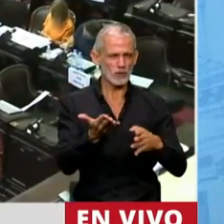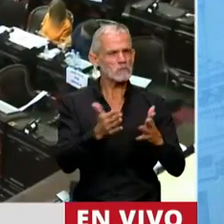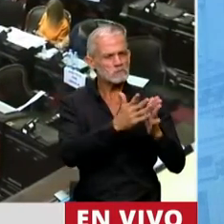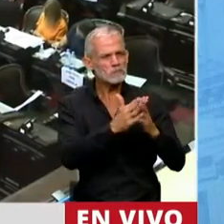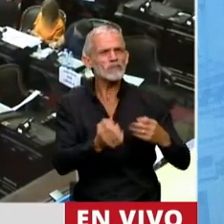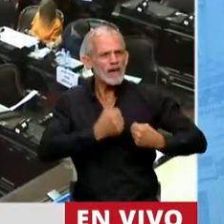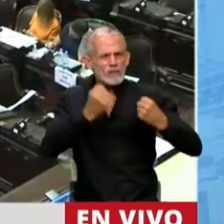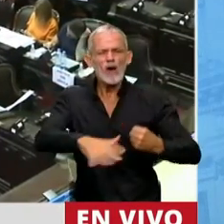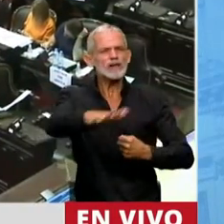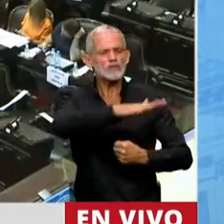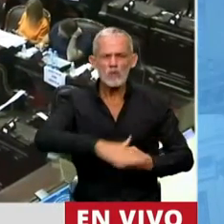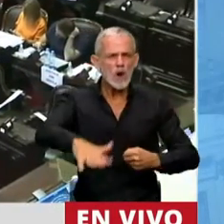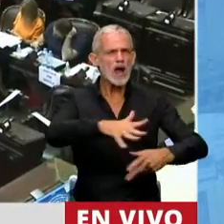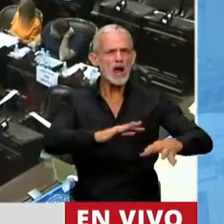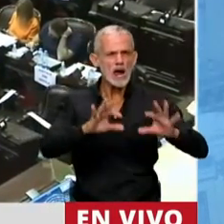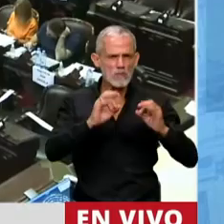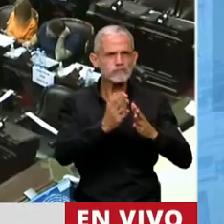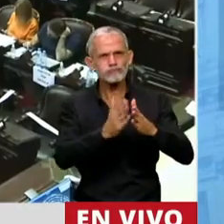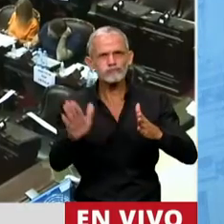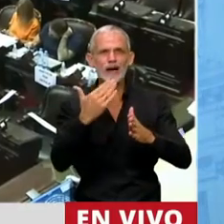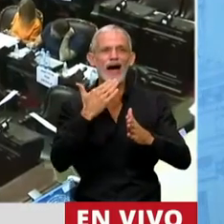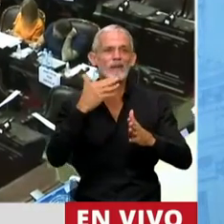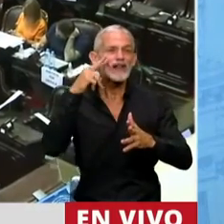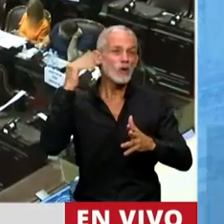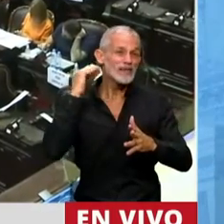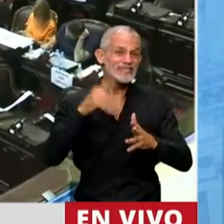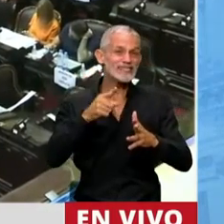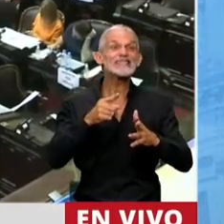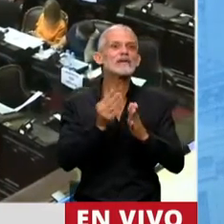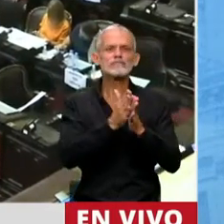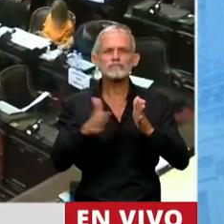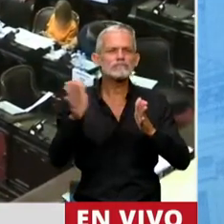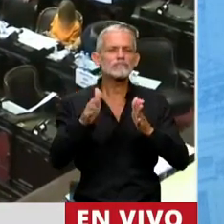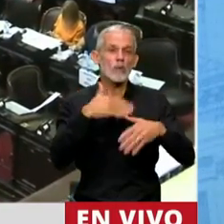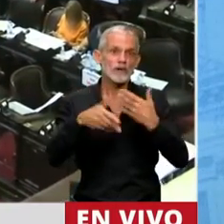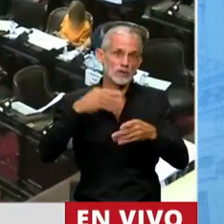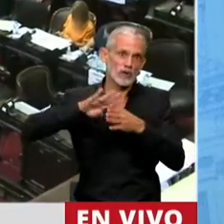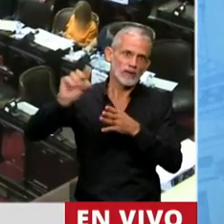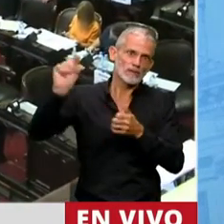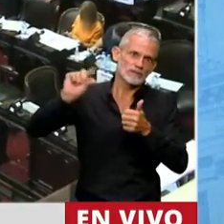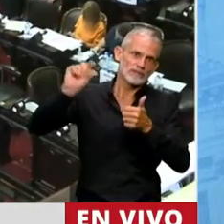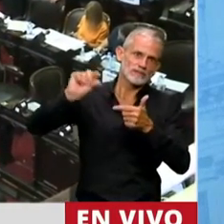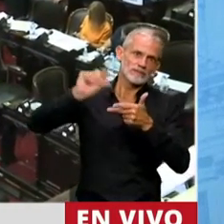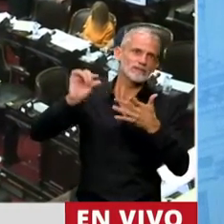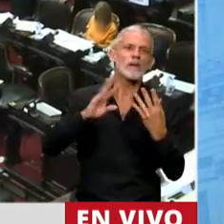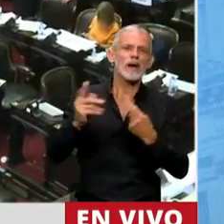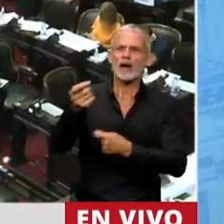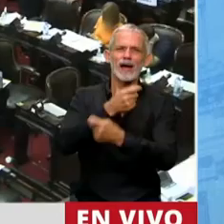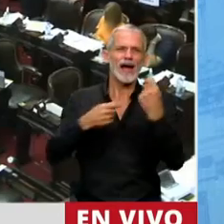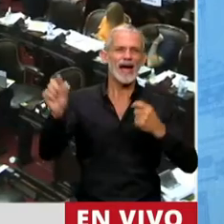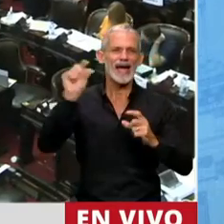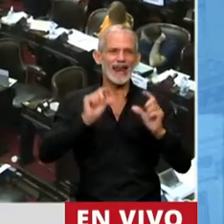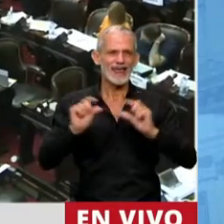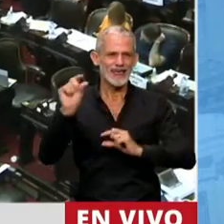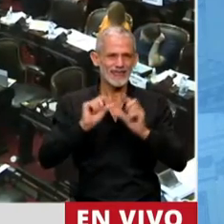tamaño y esfuerzo del pueblo, a partir de abril del 2016 se desencadenó un proceso de endeudamiento producto del acceso al mercado de créditos